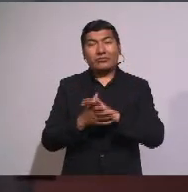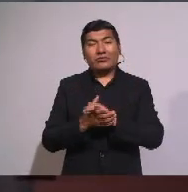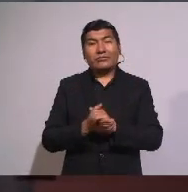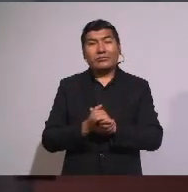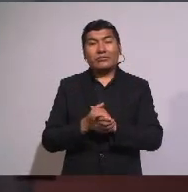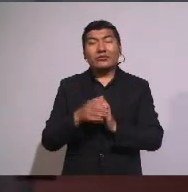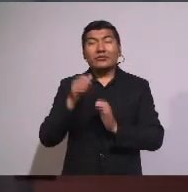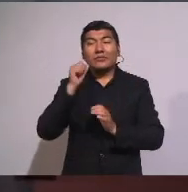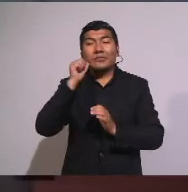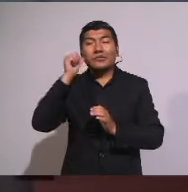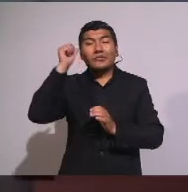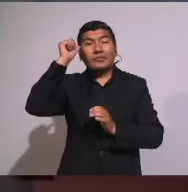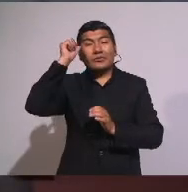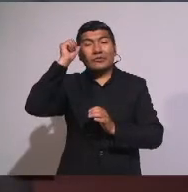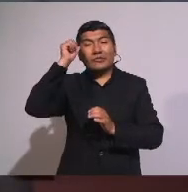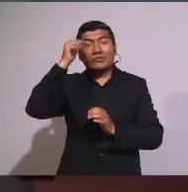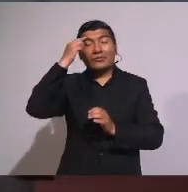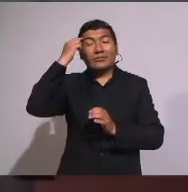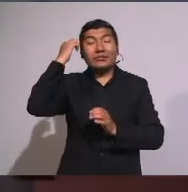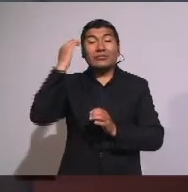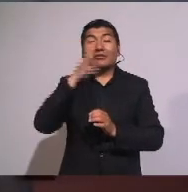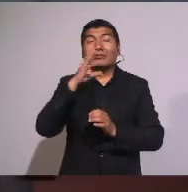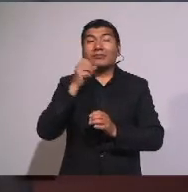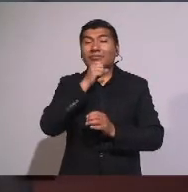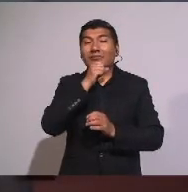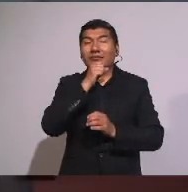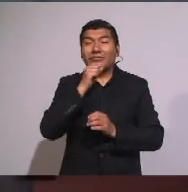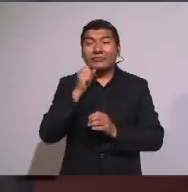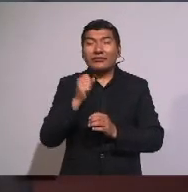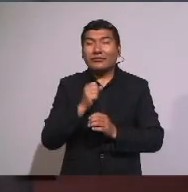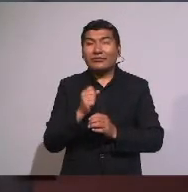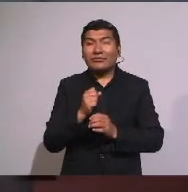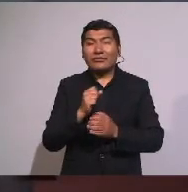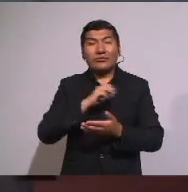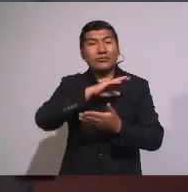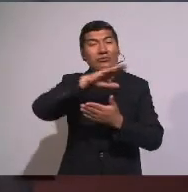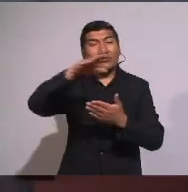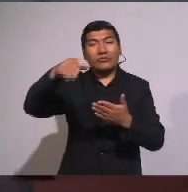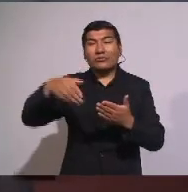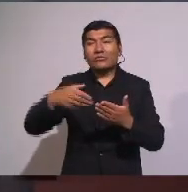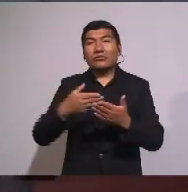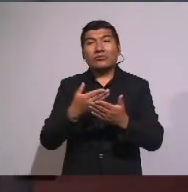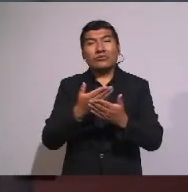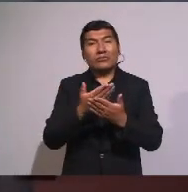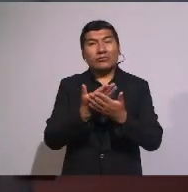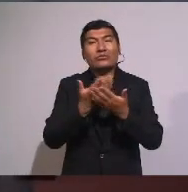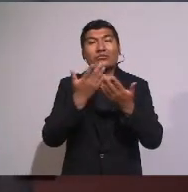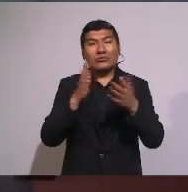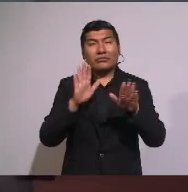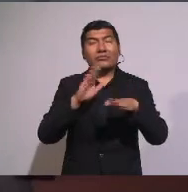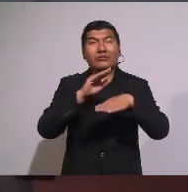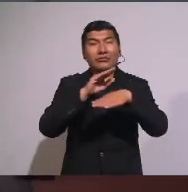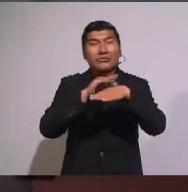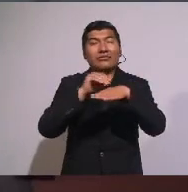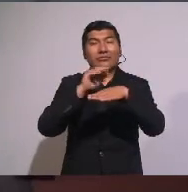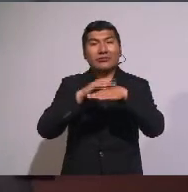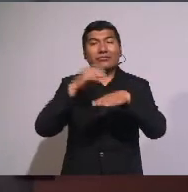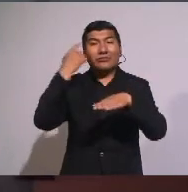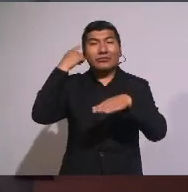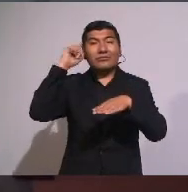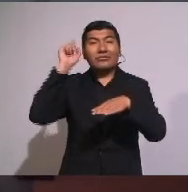Adultos Y ancianos Todos estamos Llamados a ser